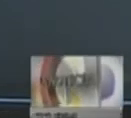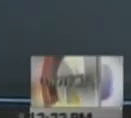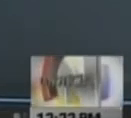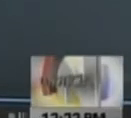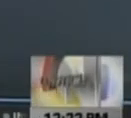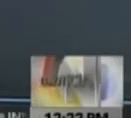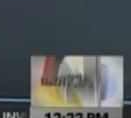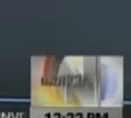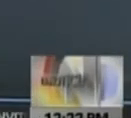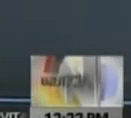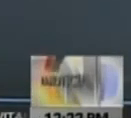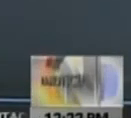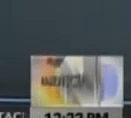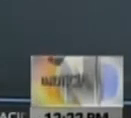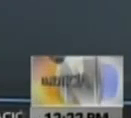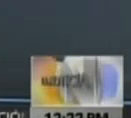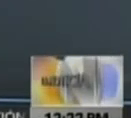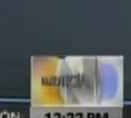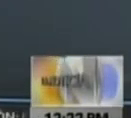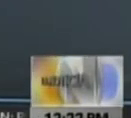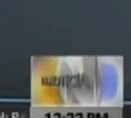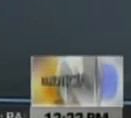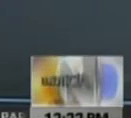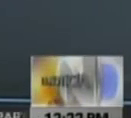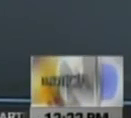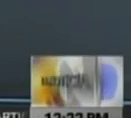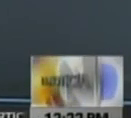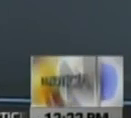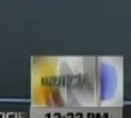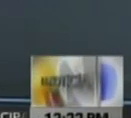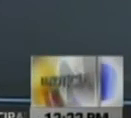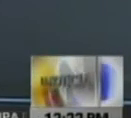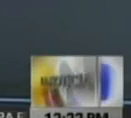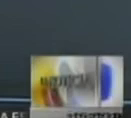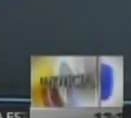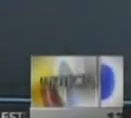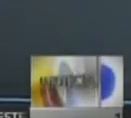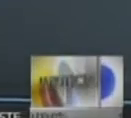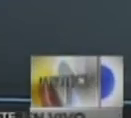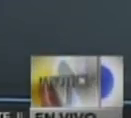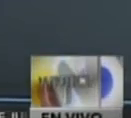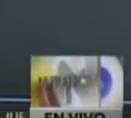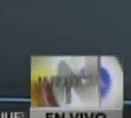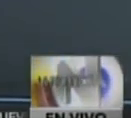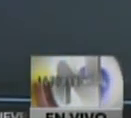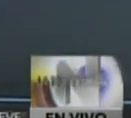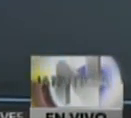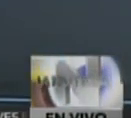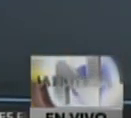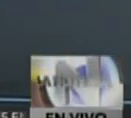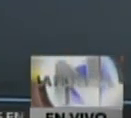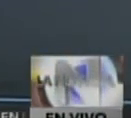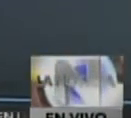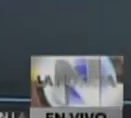protesta de 50.000 bolívares, 60.000 bolívares. Por medio de las reuniones, con dicho personaje,